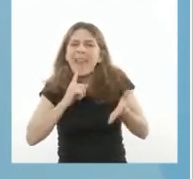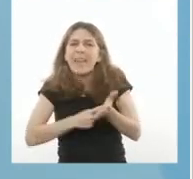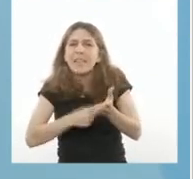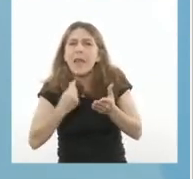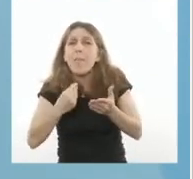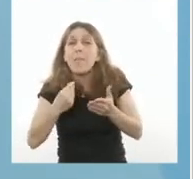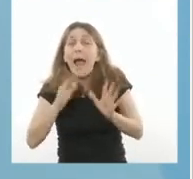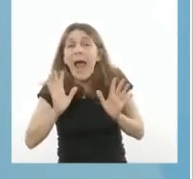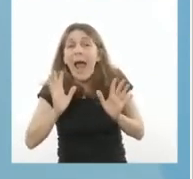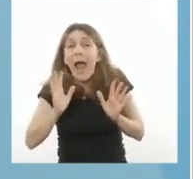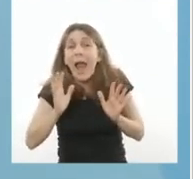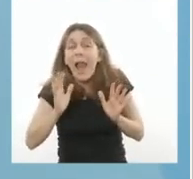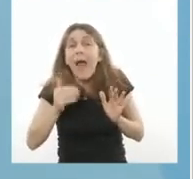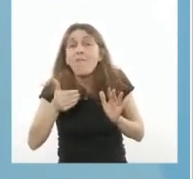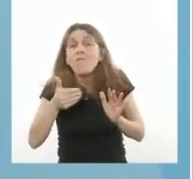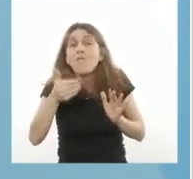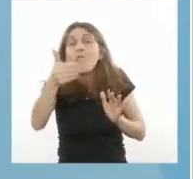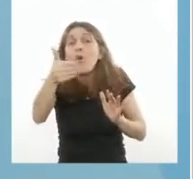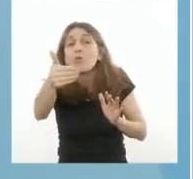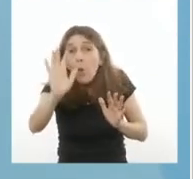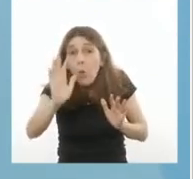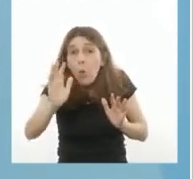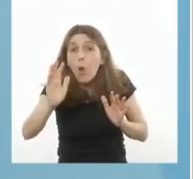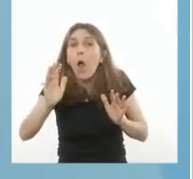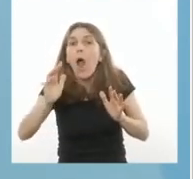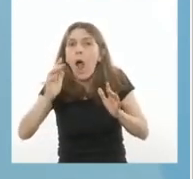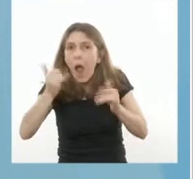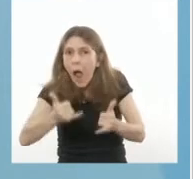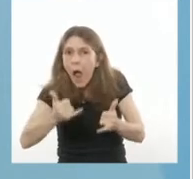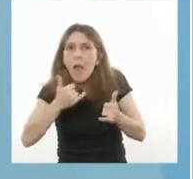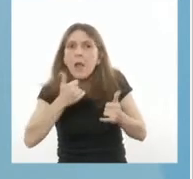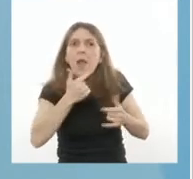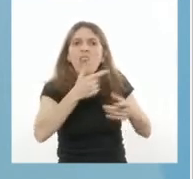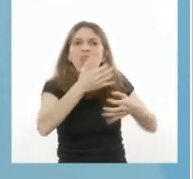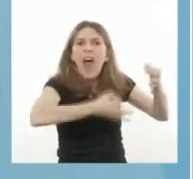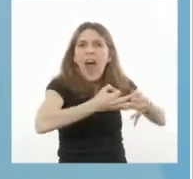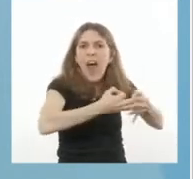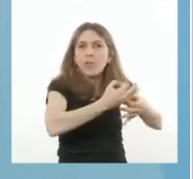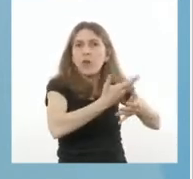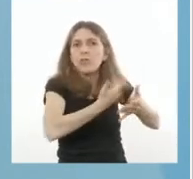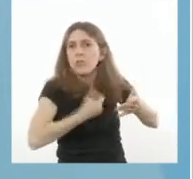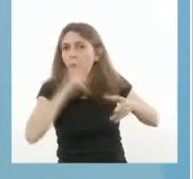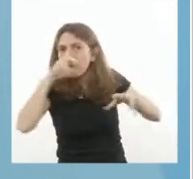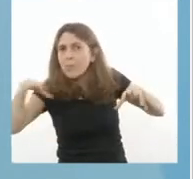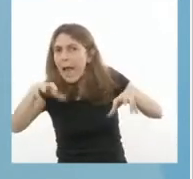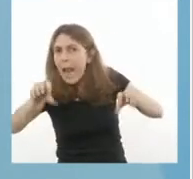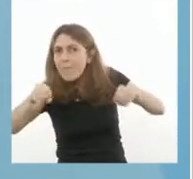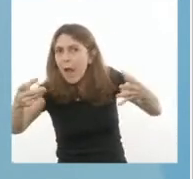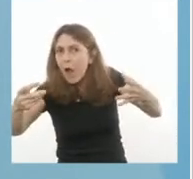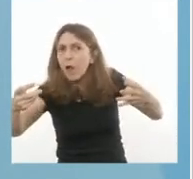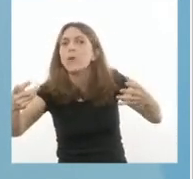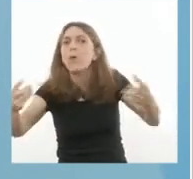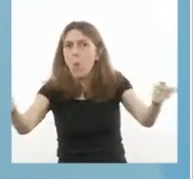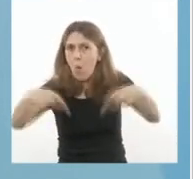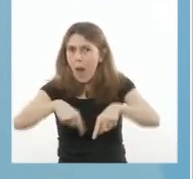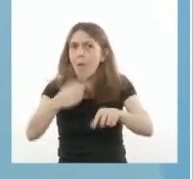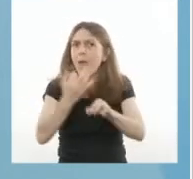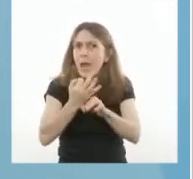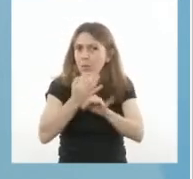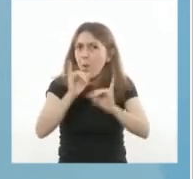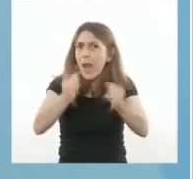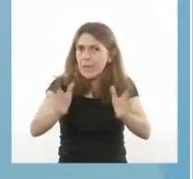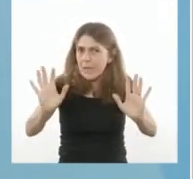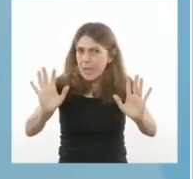cuando los indicadores epidemiológicos y sanitarios así lo permitan. Ese es el